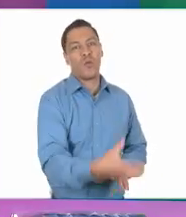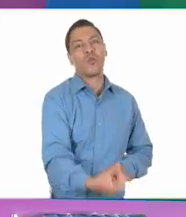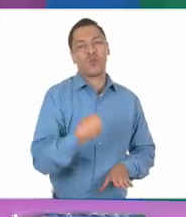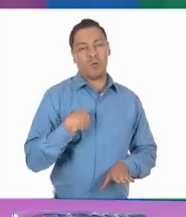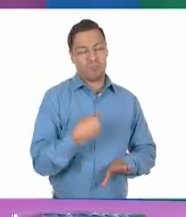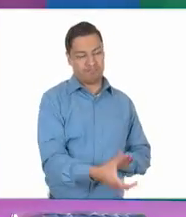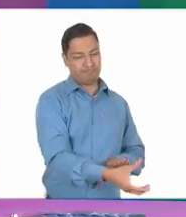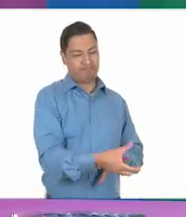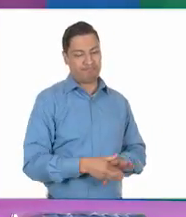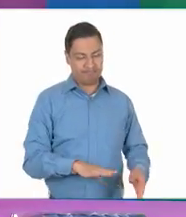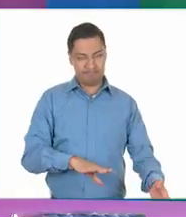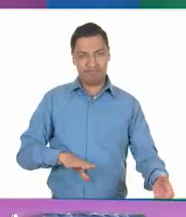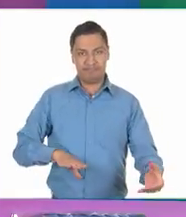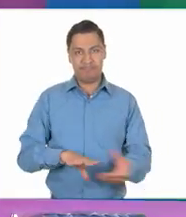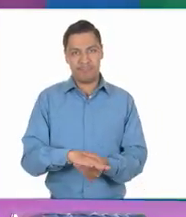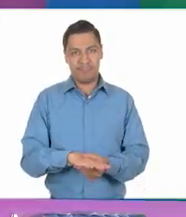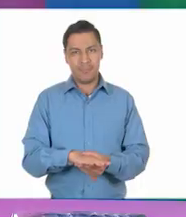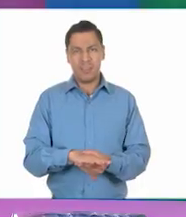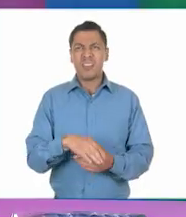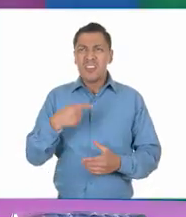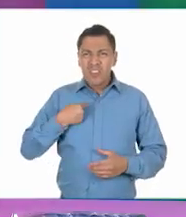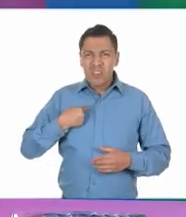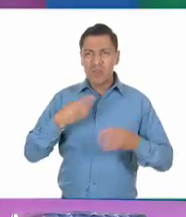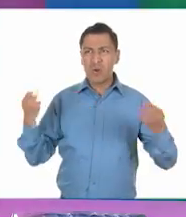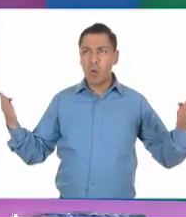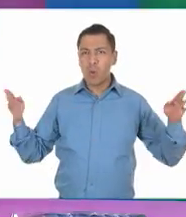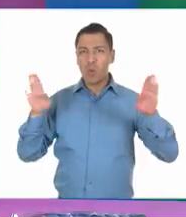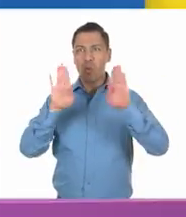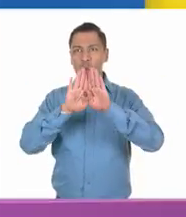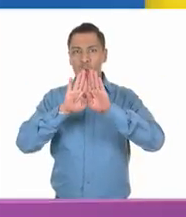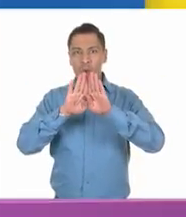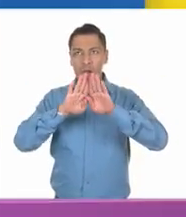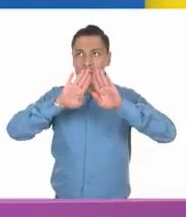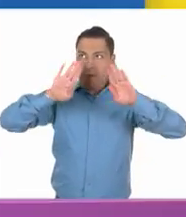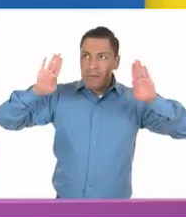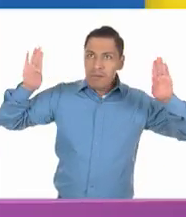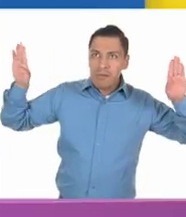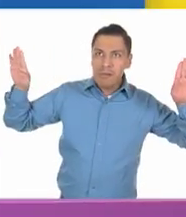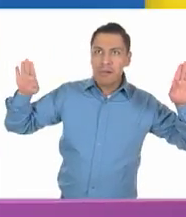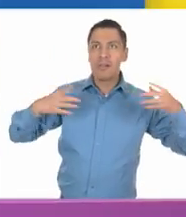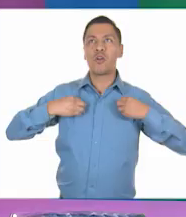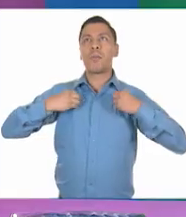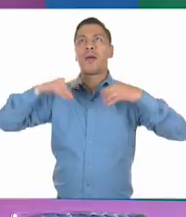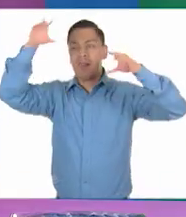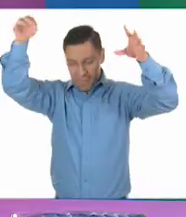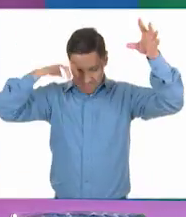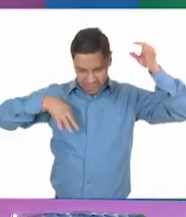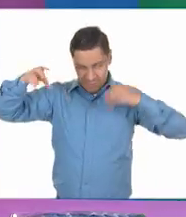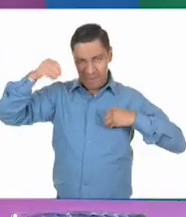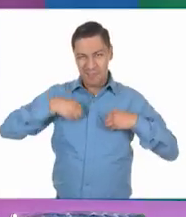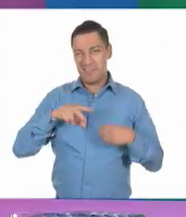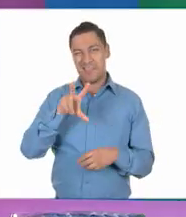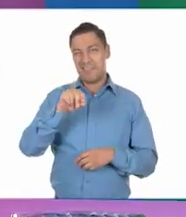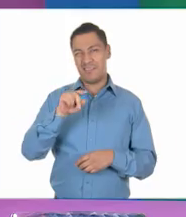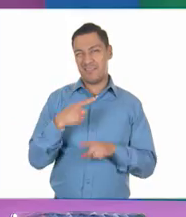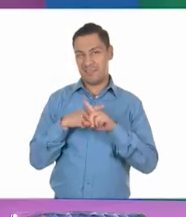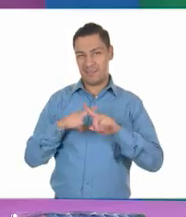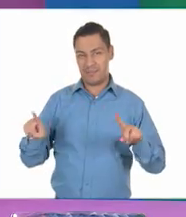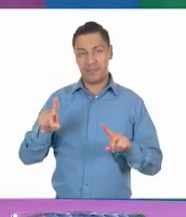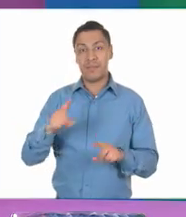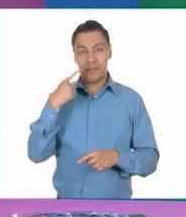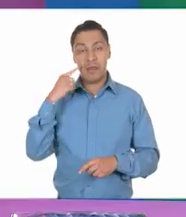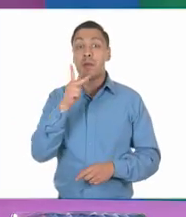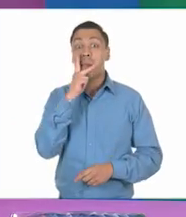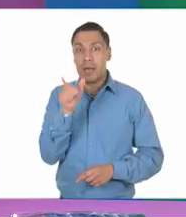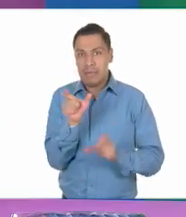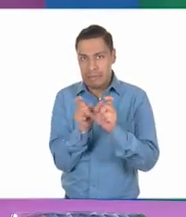¡Ay, ya le oye! Hoy sí vienes tremenda, ¿eh? La verdad. Pero no, ya sin chistes, yo me la sé. Es una palabra